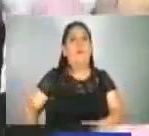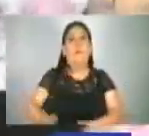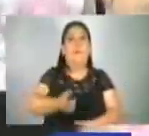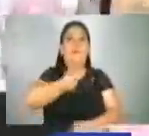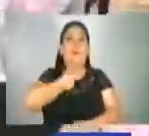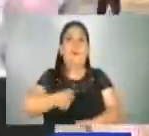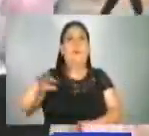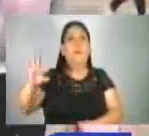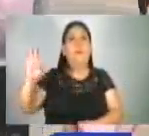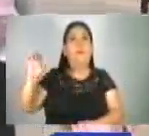es un reporte de Fernando Morales.